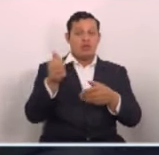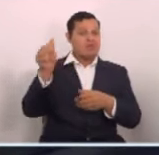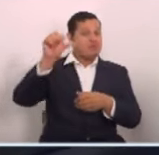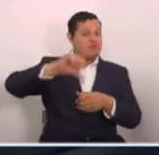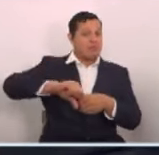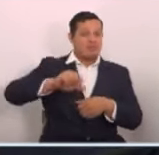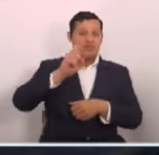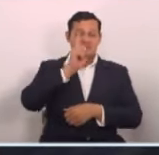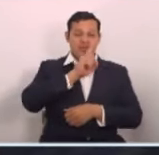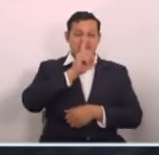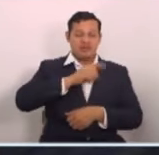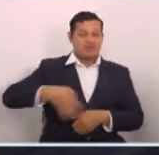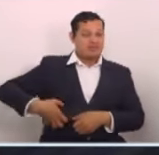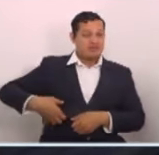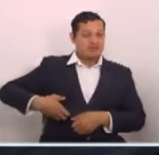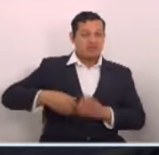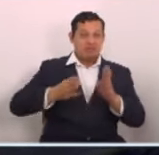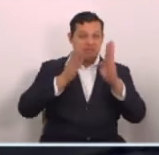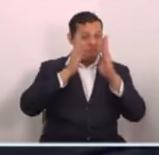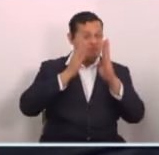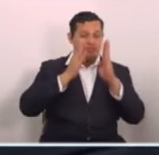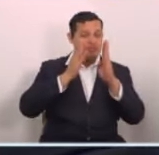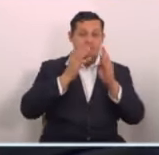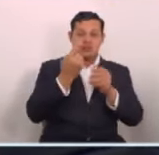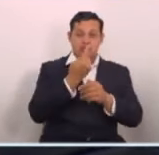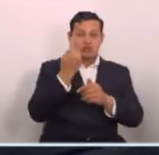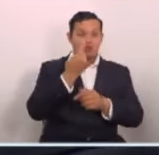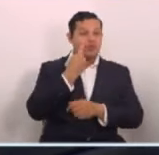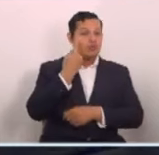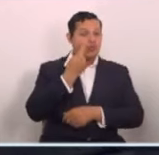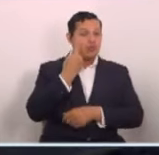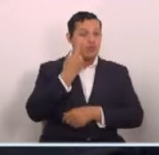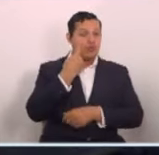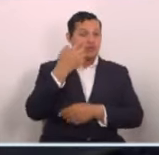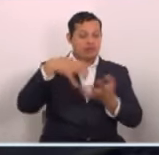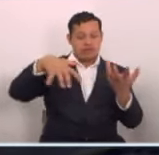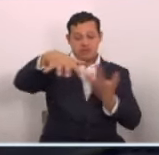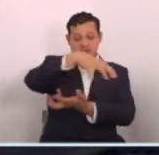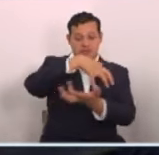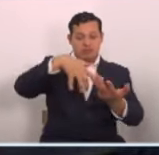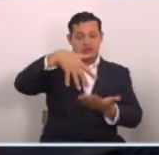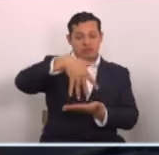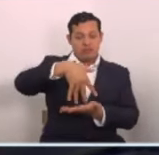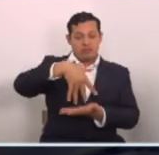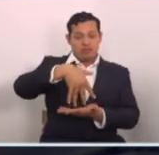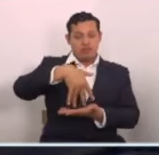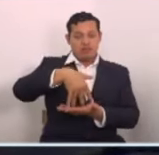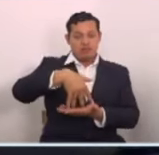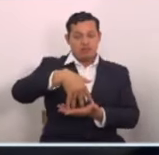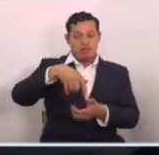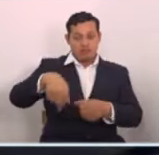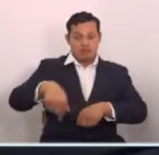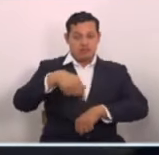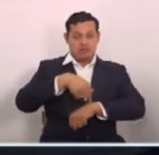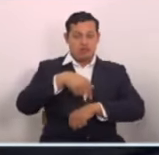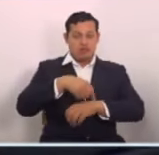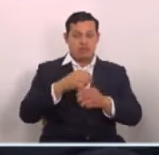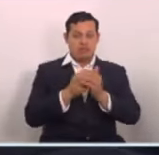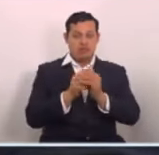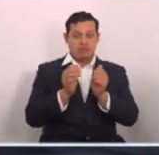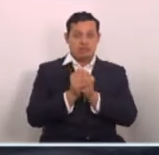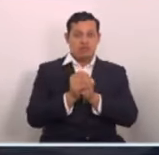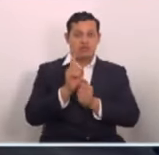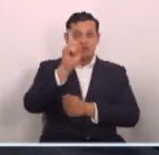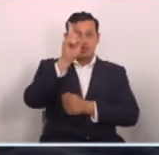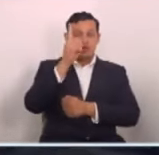en información falsa, que solo busca confundir a la población en estos tiempos de crisis, que